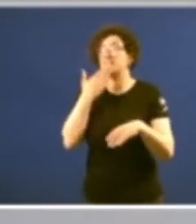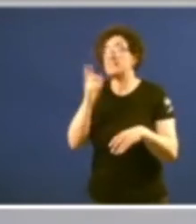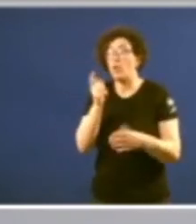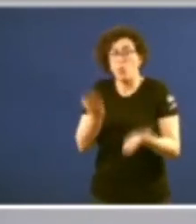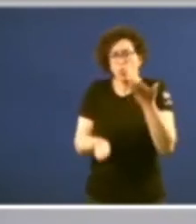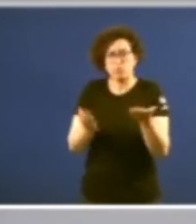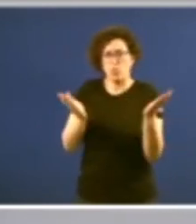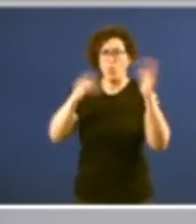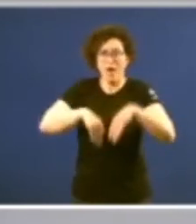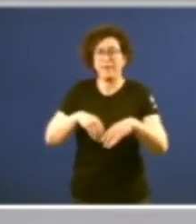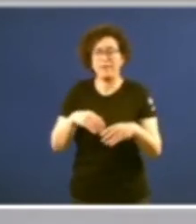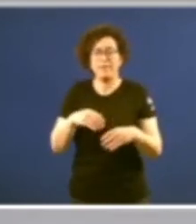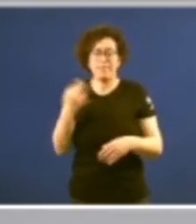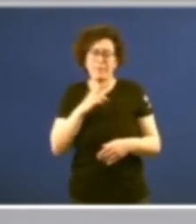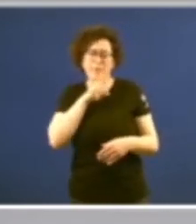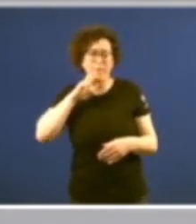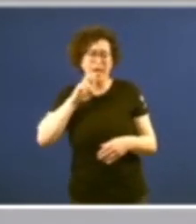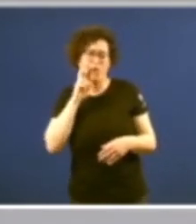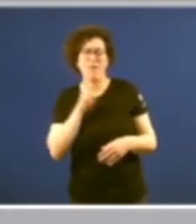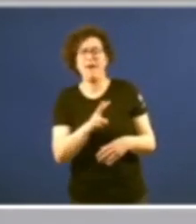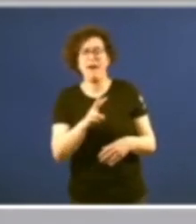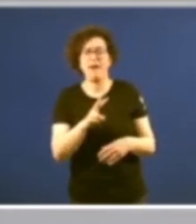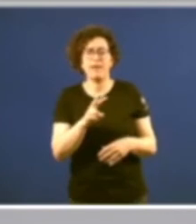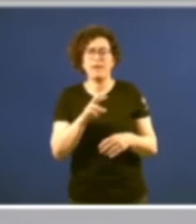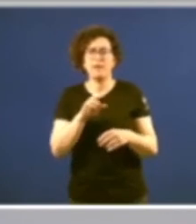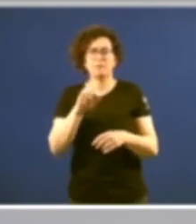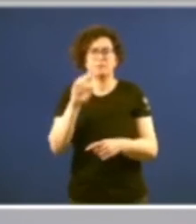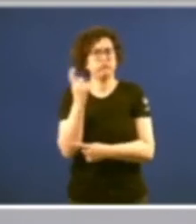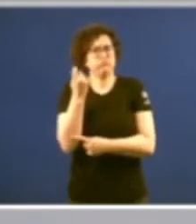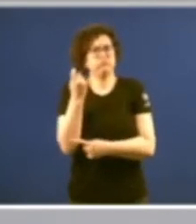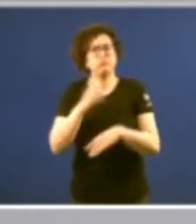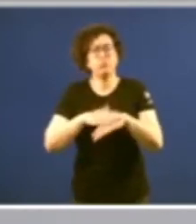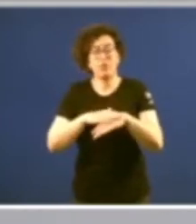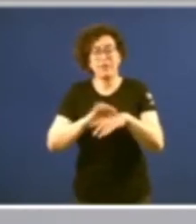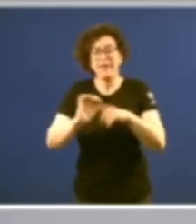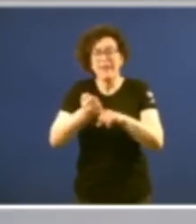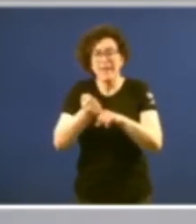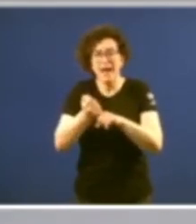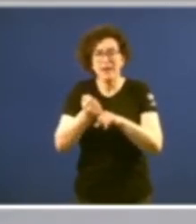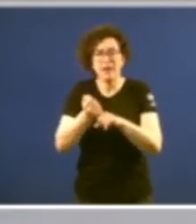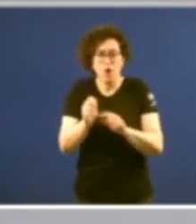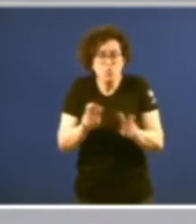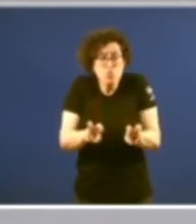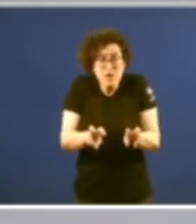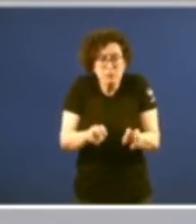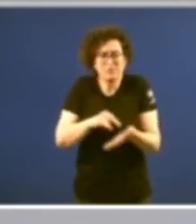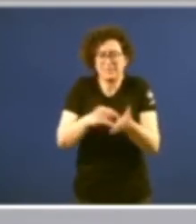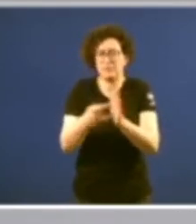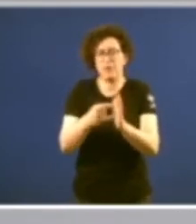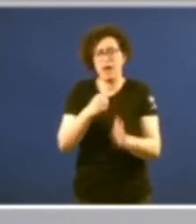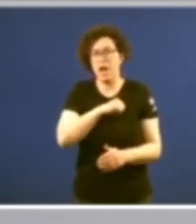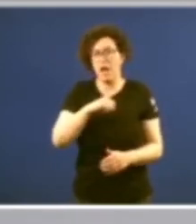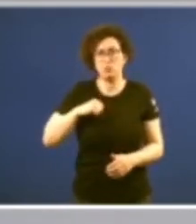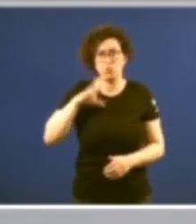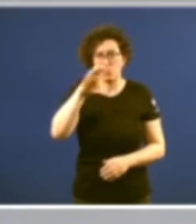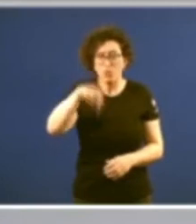valorar como é debido a proeza que supuxo crear ex novo un sistema autonómico en